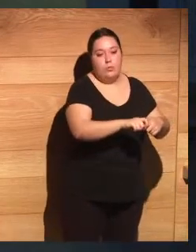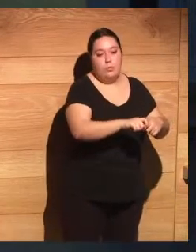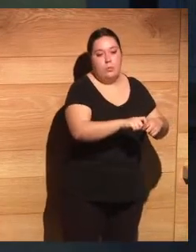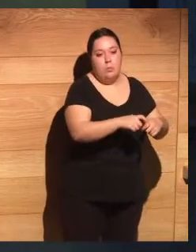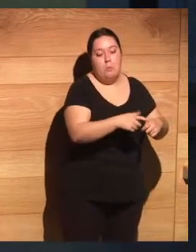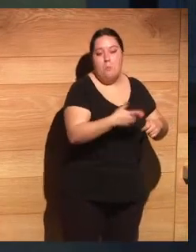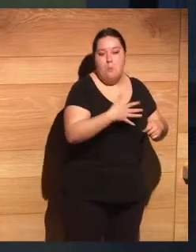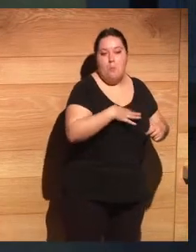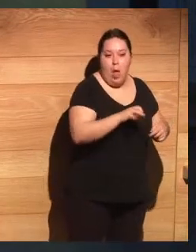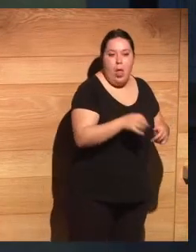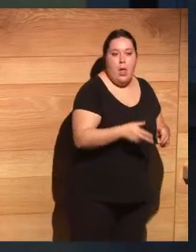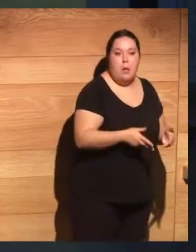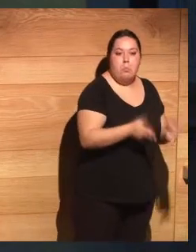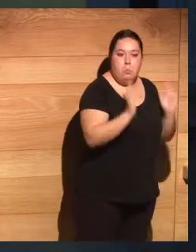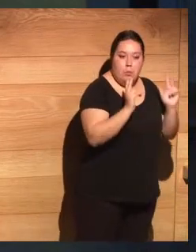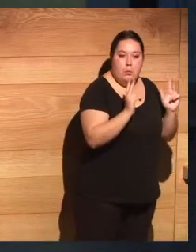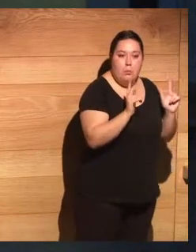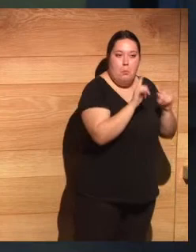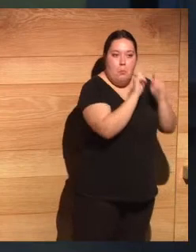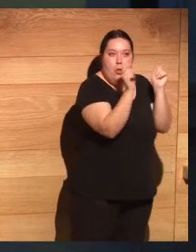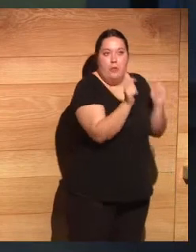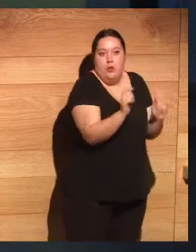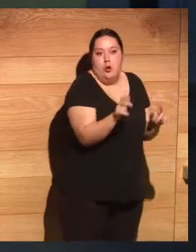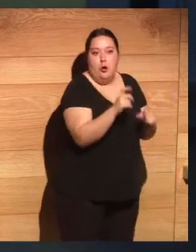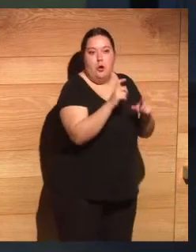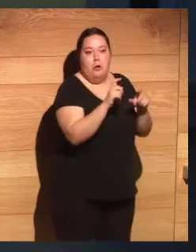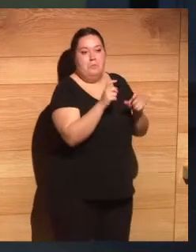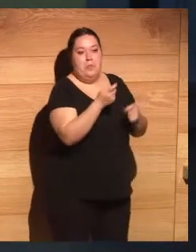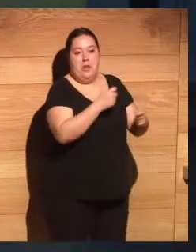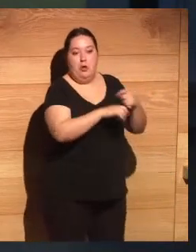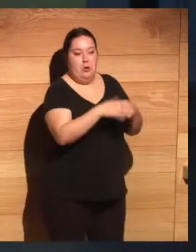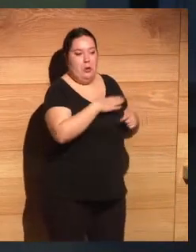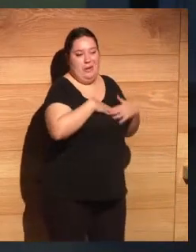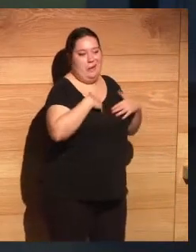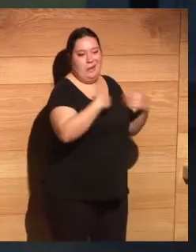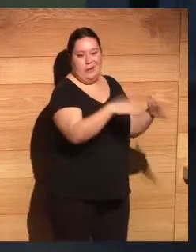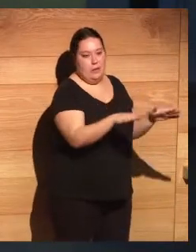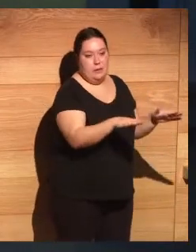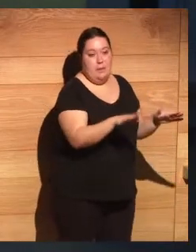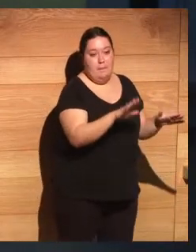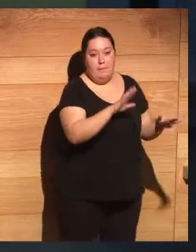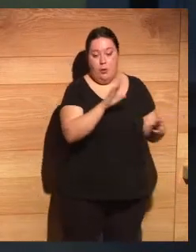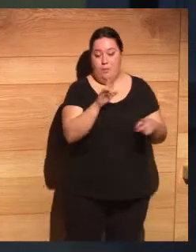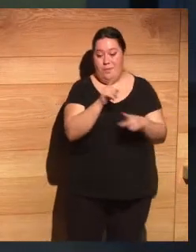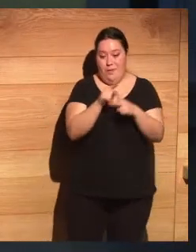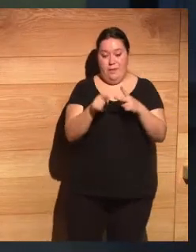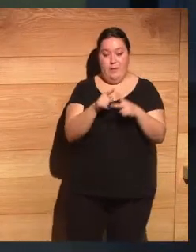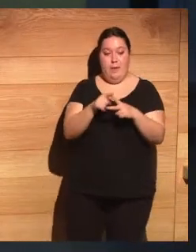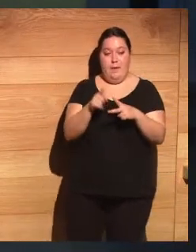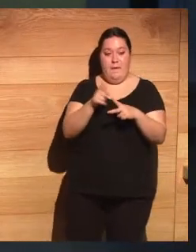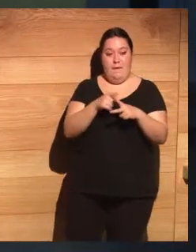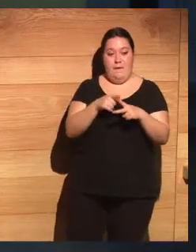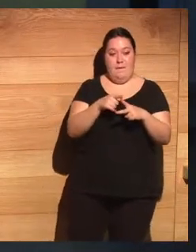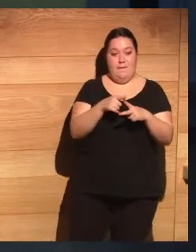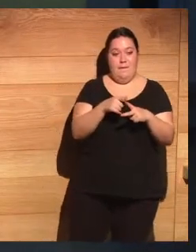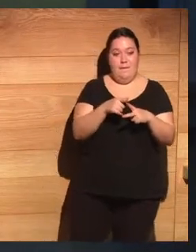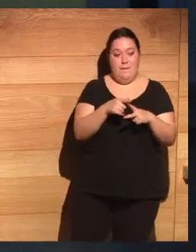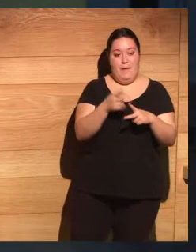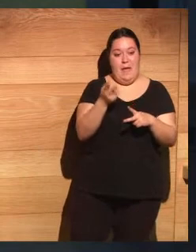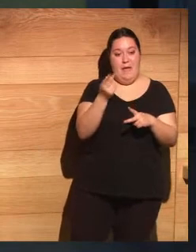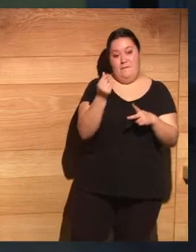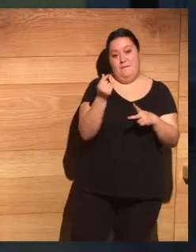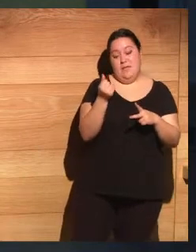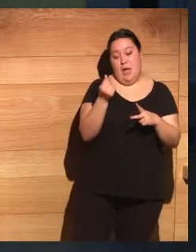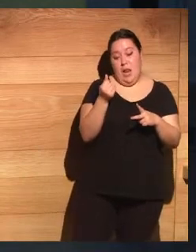o alentar, nada impide que tú pongas el modelo de negocio que estimes oportuno. Simplemente, las dos dificultades en la fiscal, como vemos con la